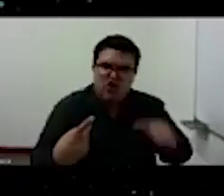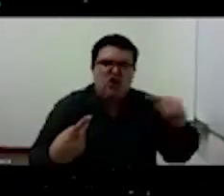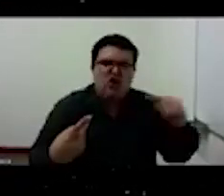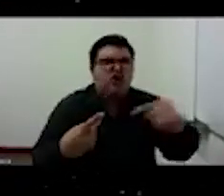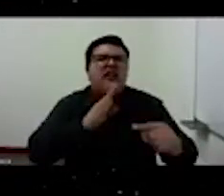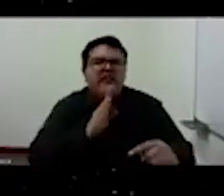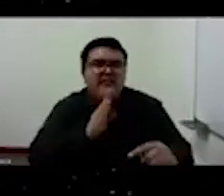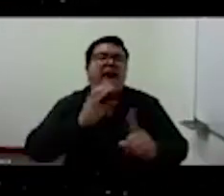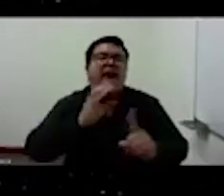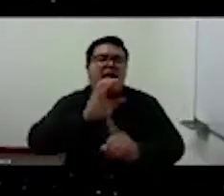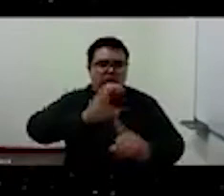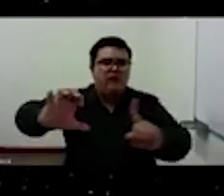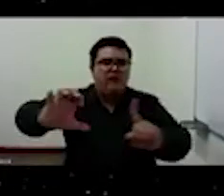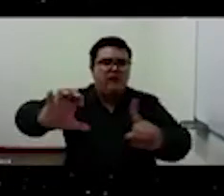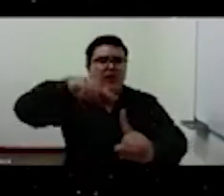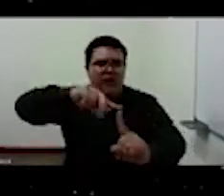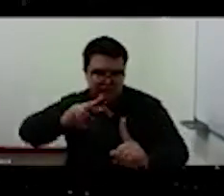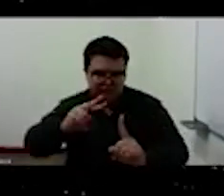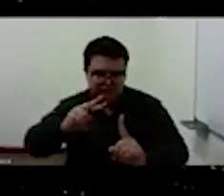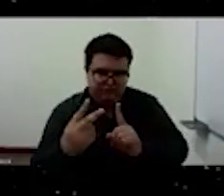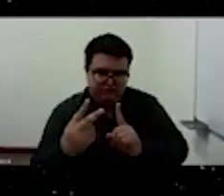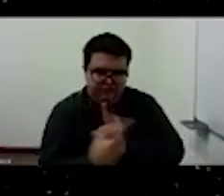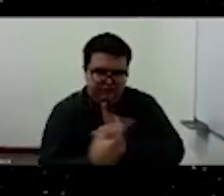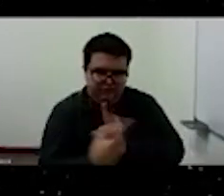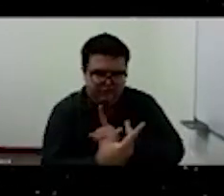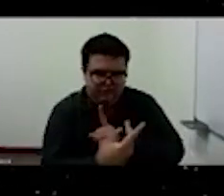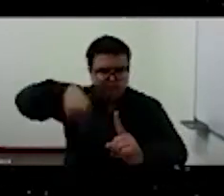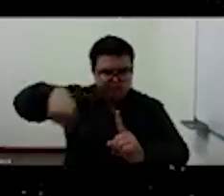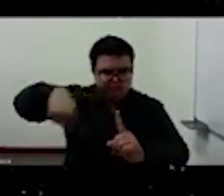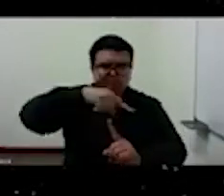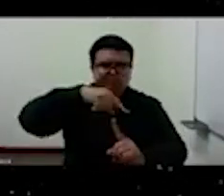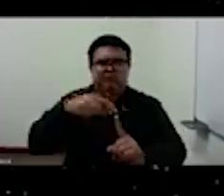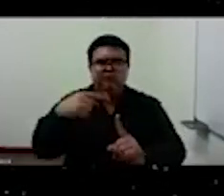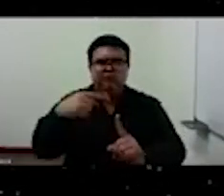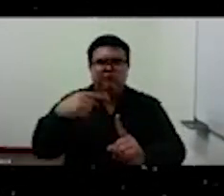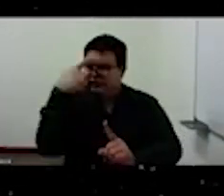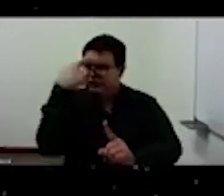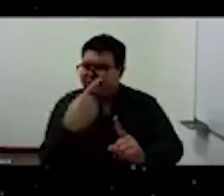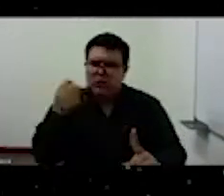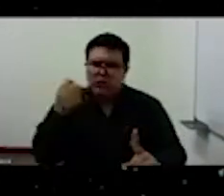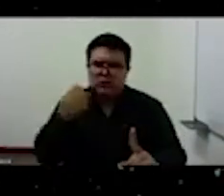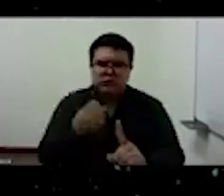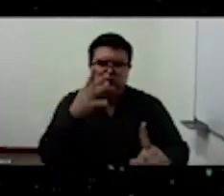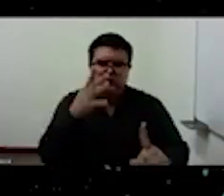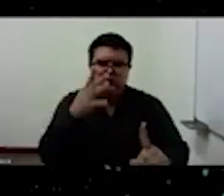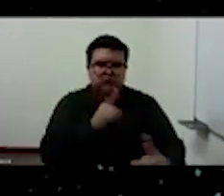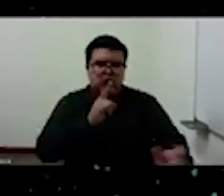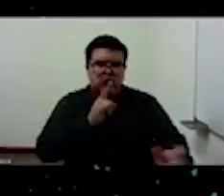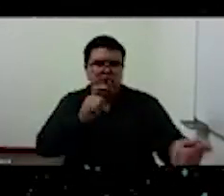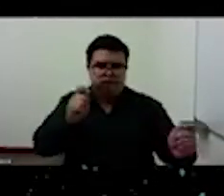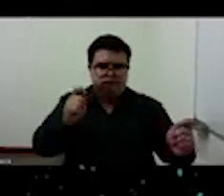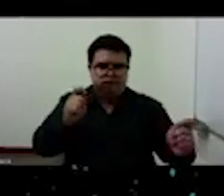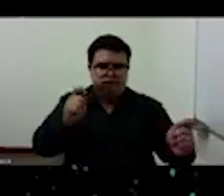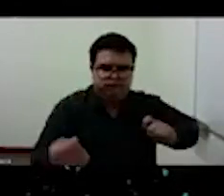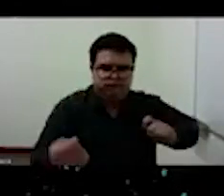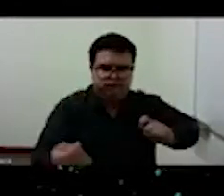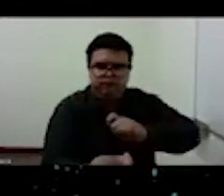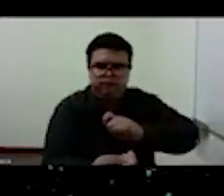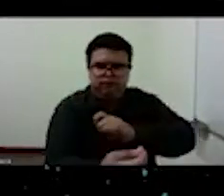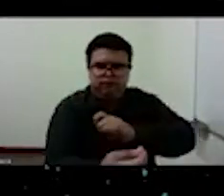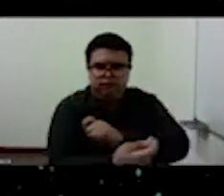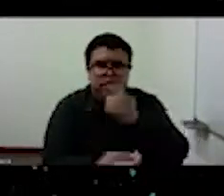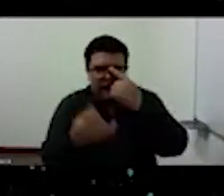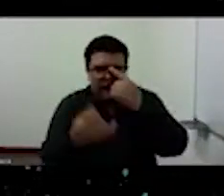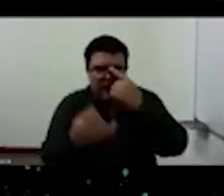puede salir de la potencia moderna inventando una forma nueva